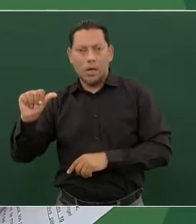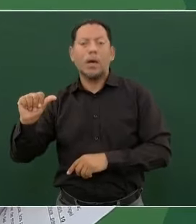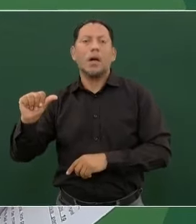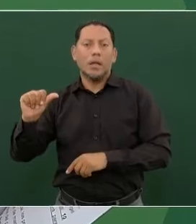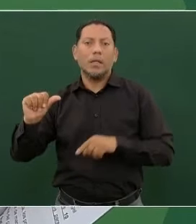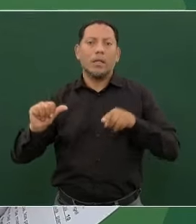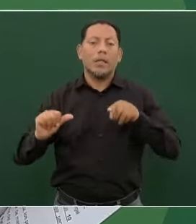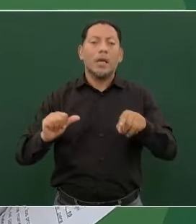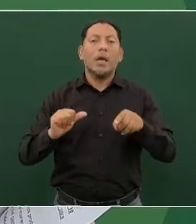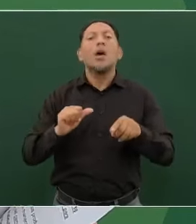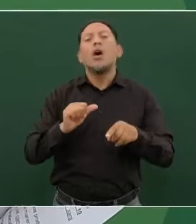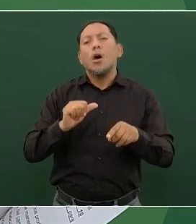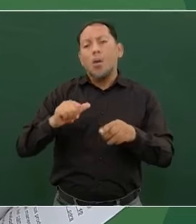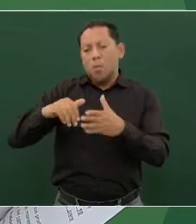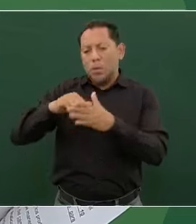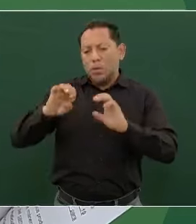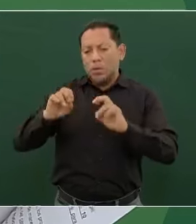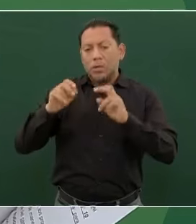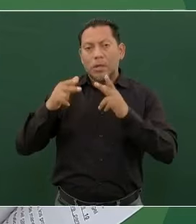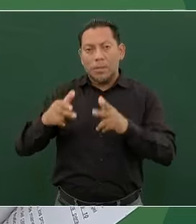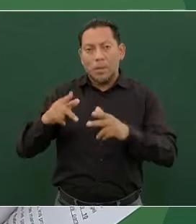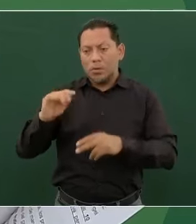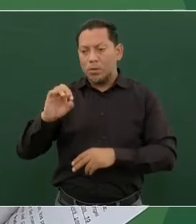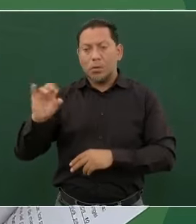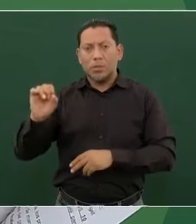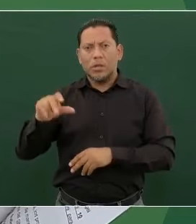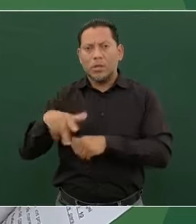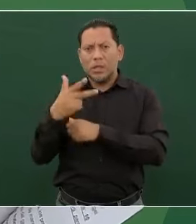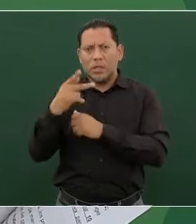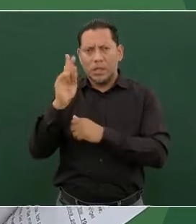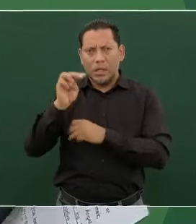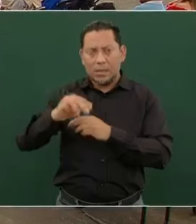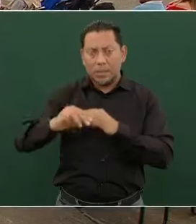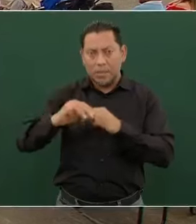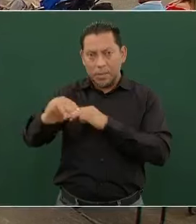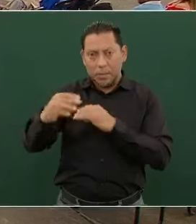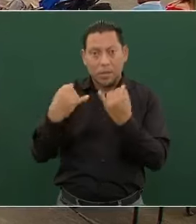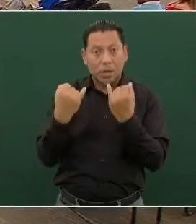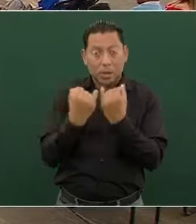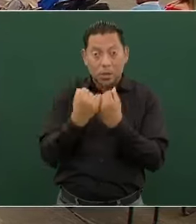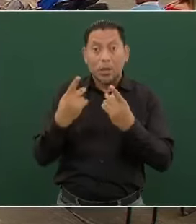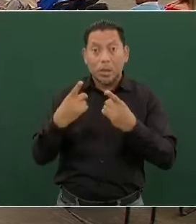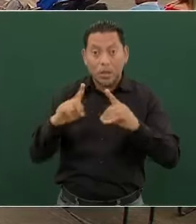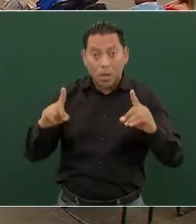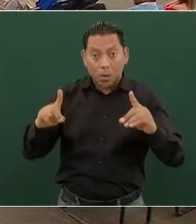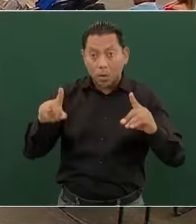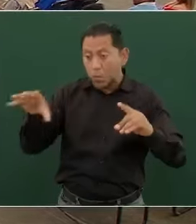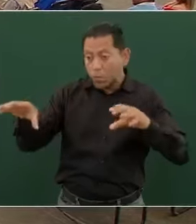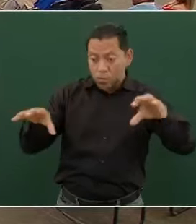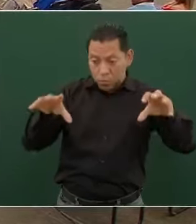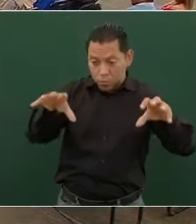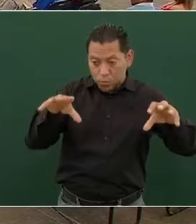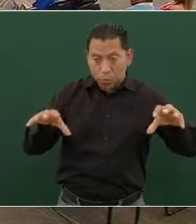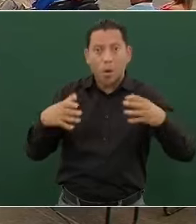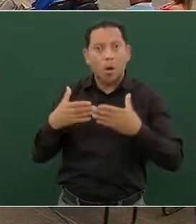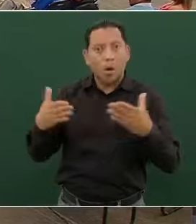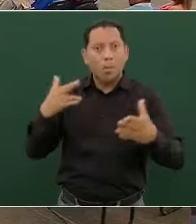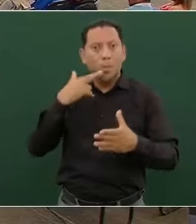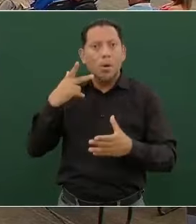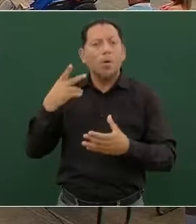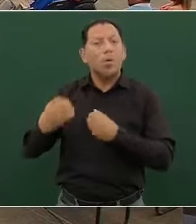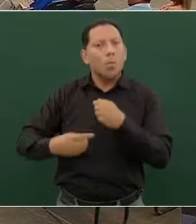Toros a Puerto Chiapas, con longitud de 13 kilómetros y con los polos de desarrollo, no sólo se crean